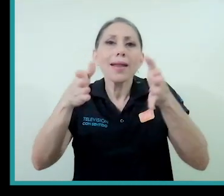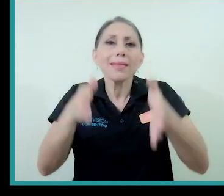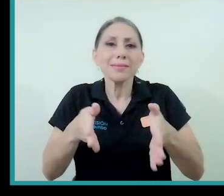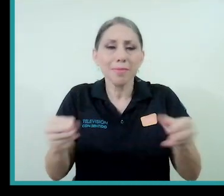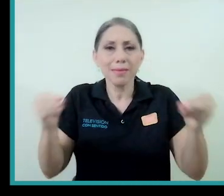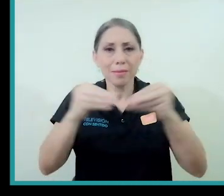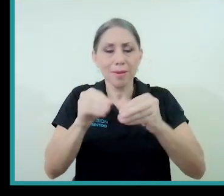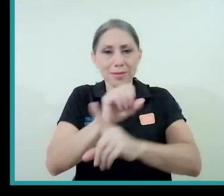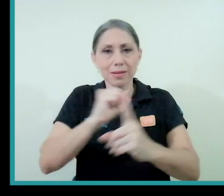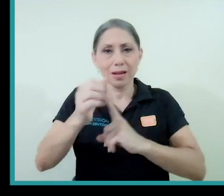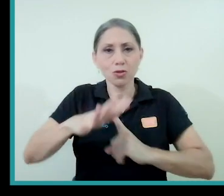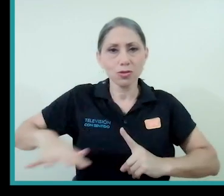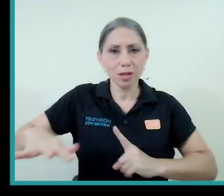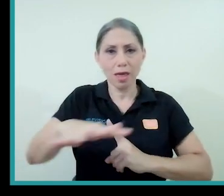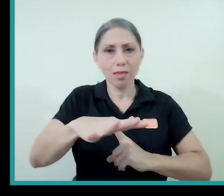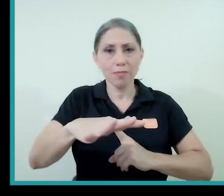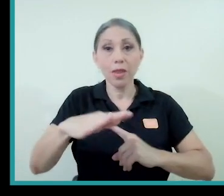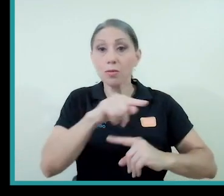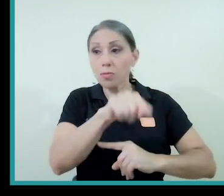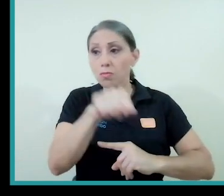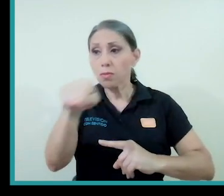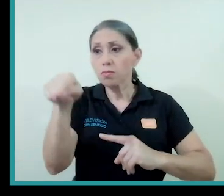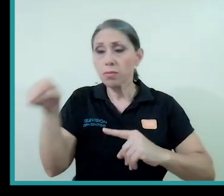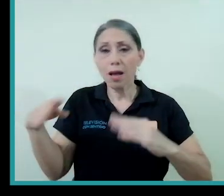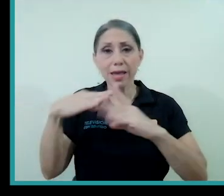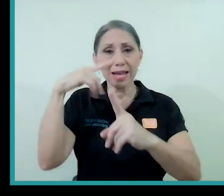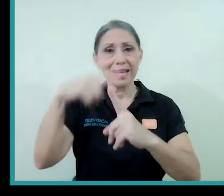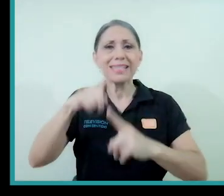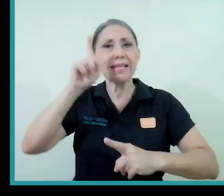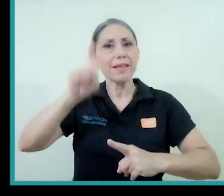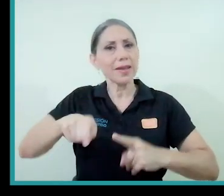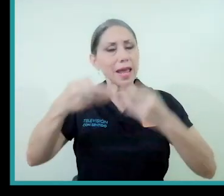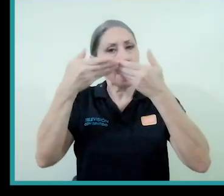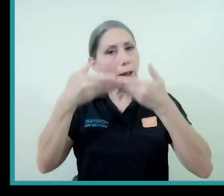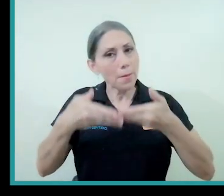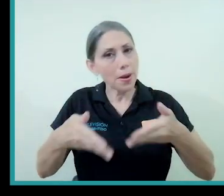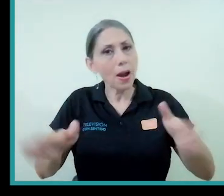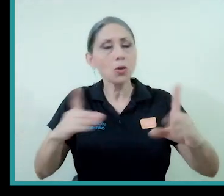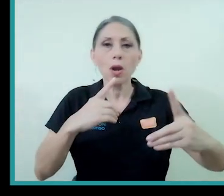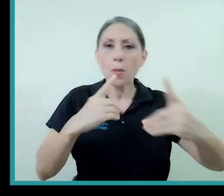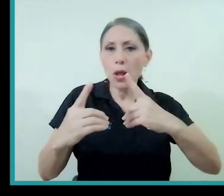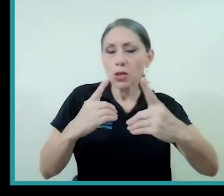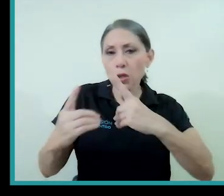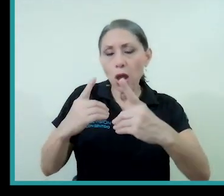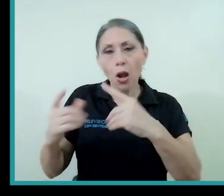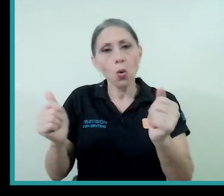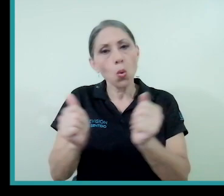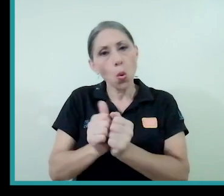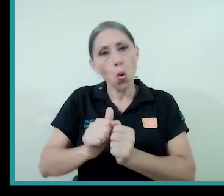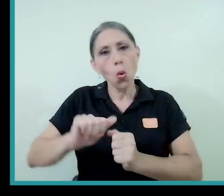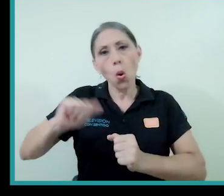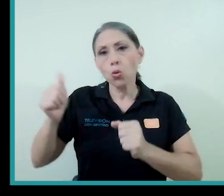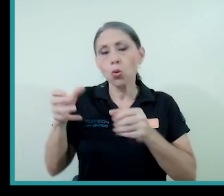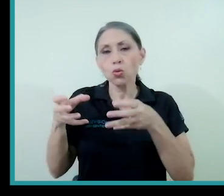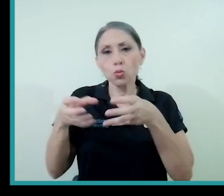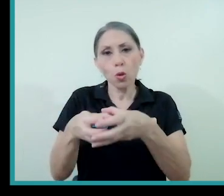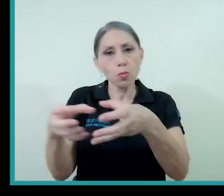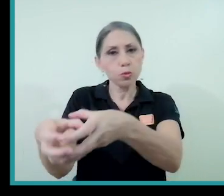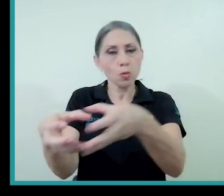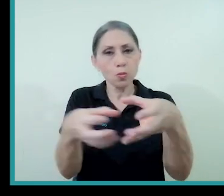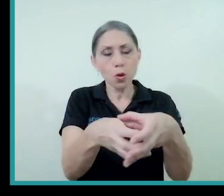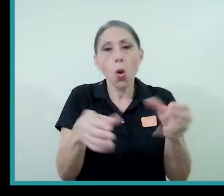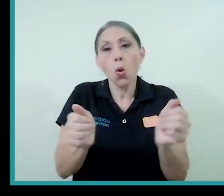las iglesias pues deberían de tener esta apertura para hacer diálogo con otros actores, ¿verdad? Con otras